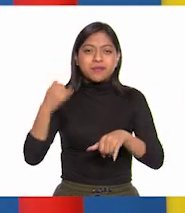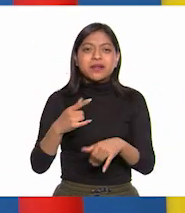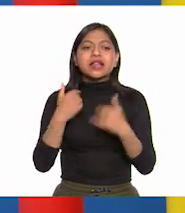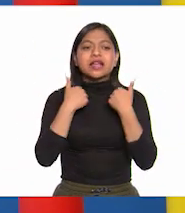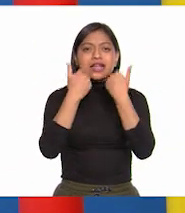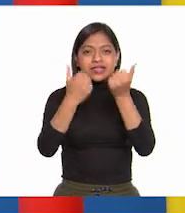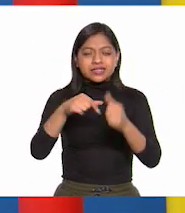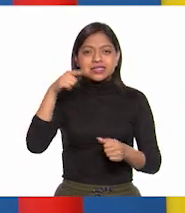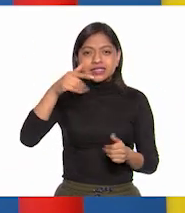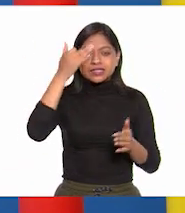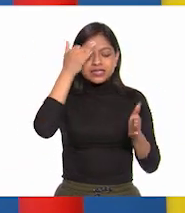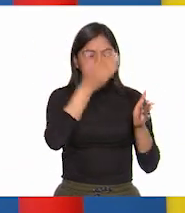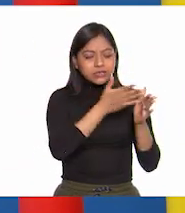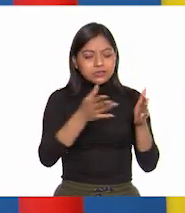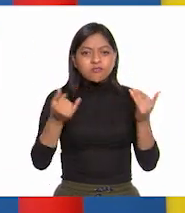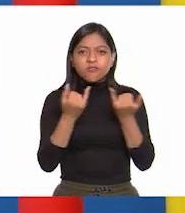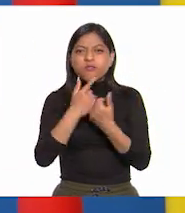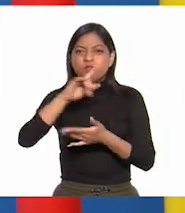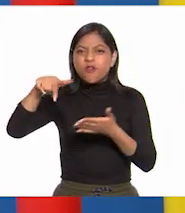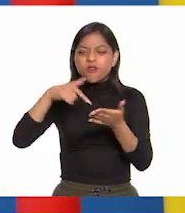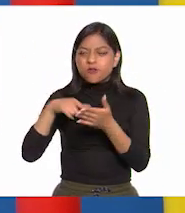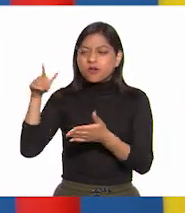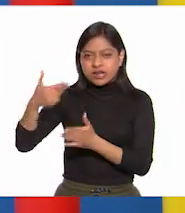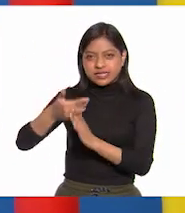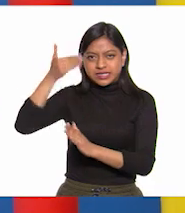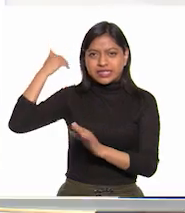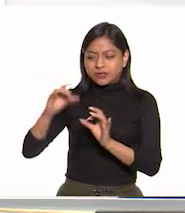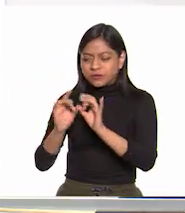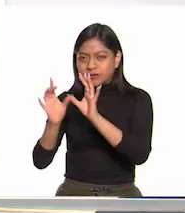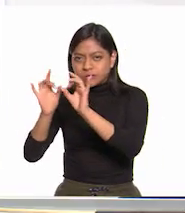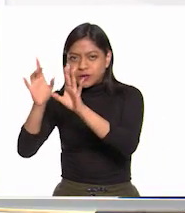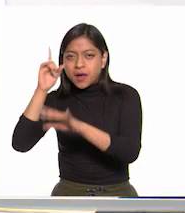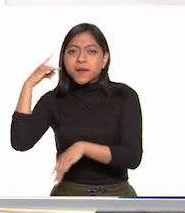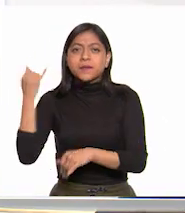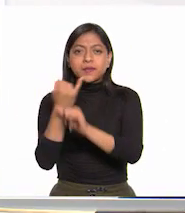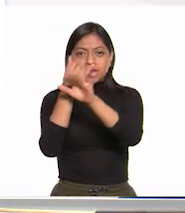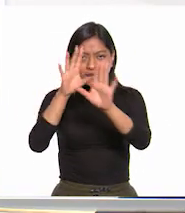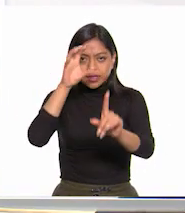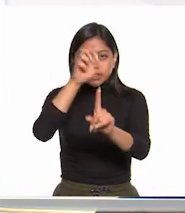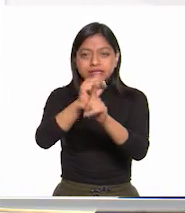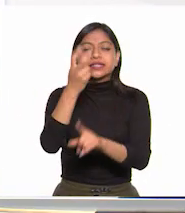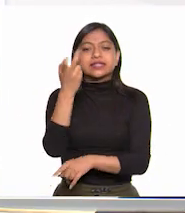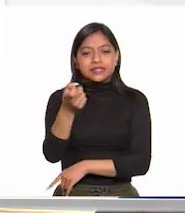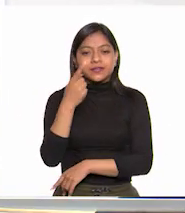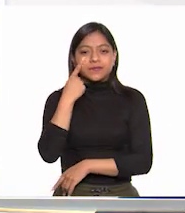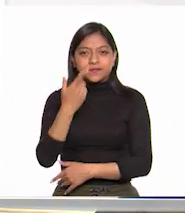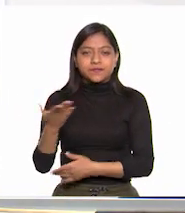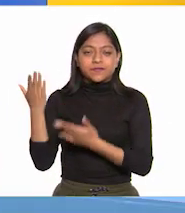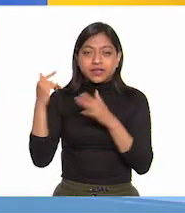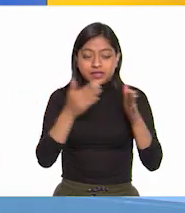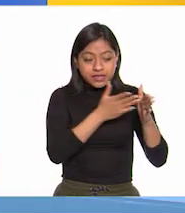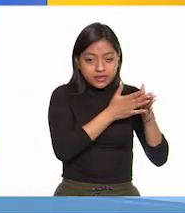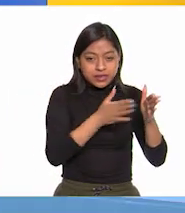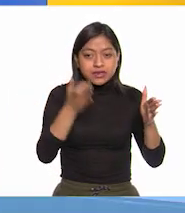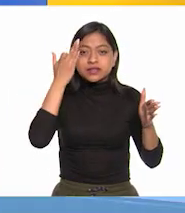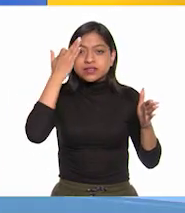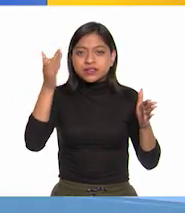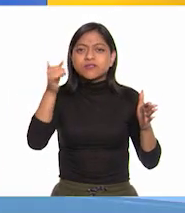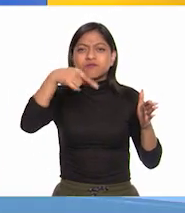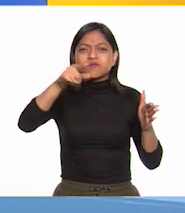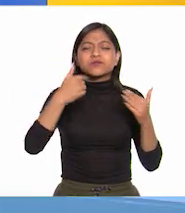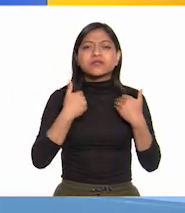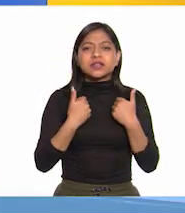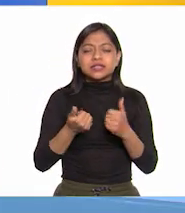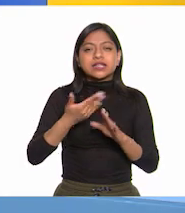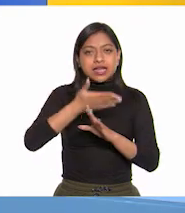temporal y geográficamente algunos de estos hechos? Así es, Jenny. A eso vamos. En esta línea marcaremos lo que